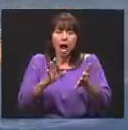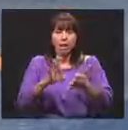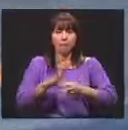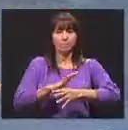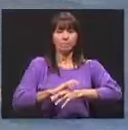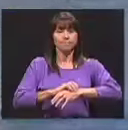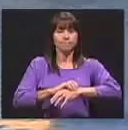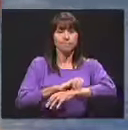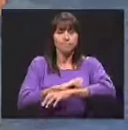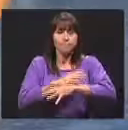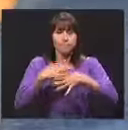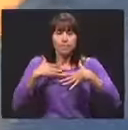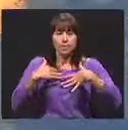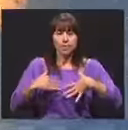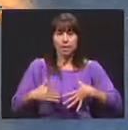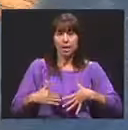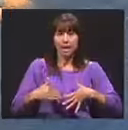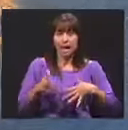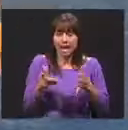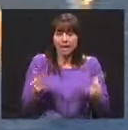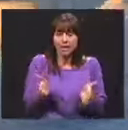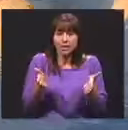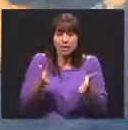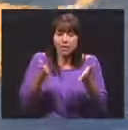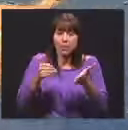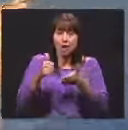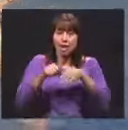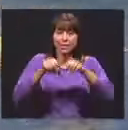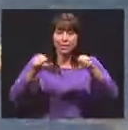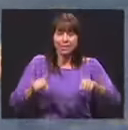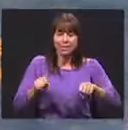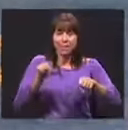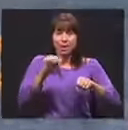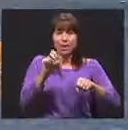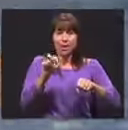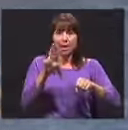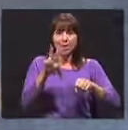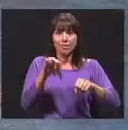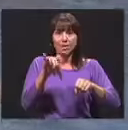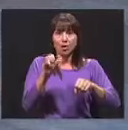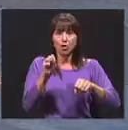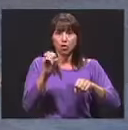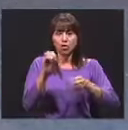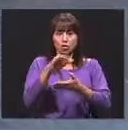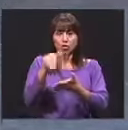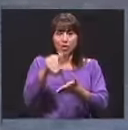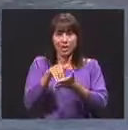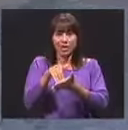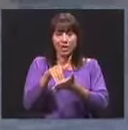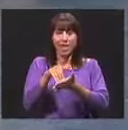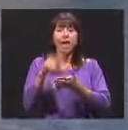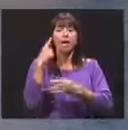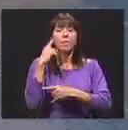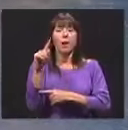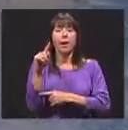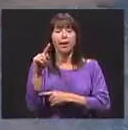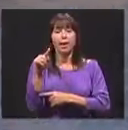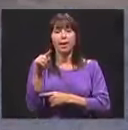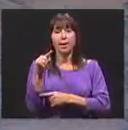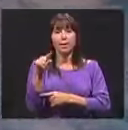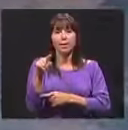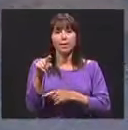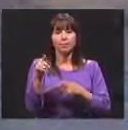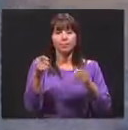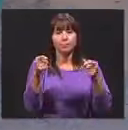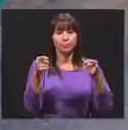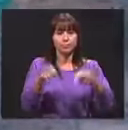ayudar a modular el tono. Y ayuda hasta hacer estímulos directos sobre el sistema nervioso central del paciente para que se